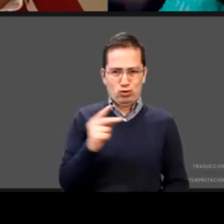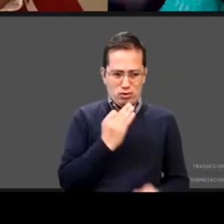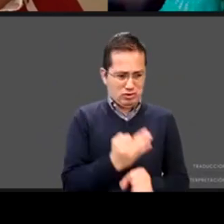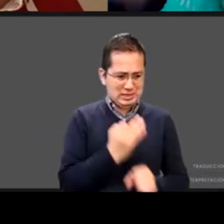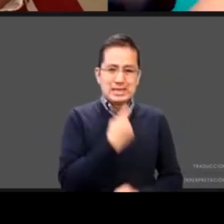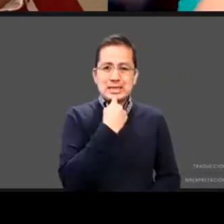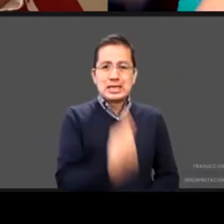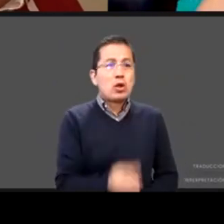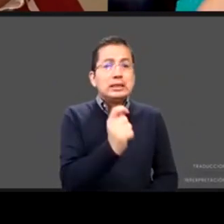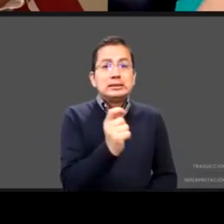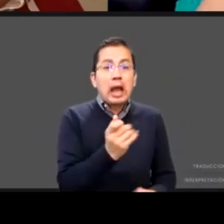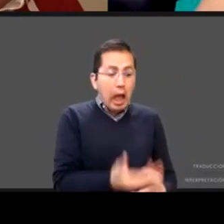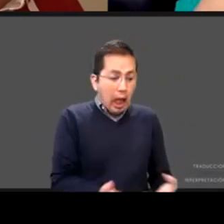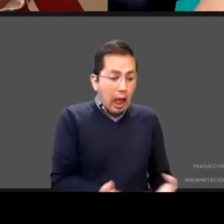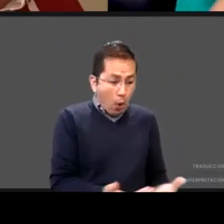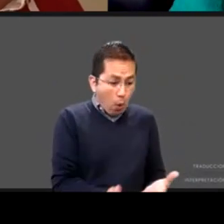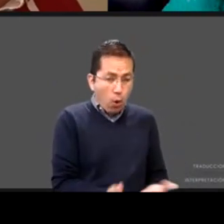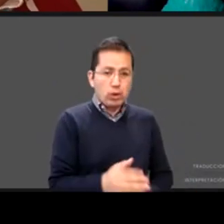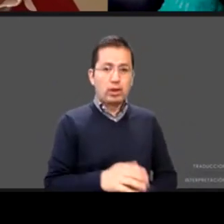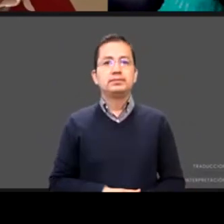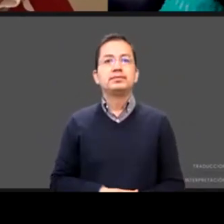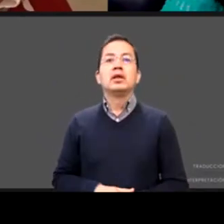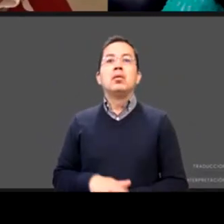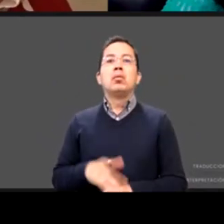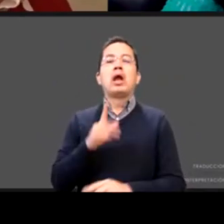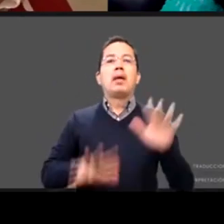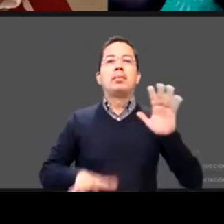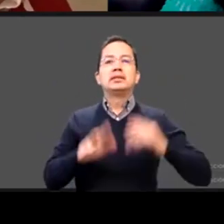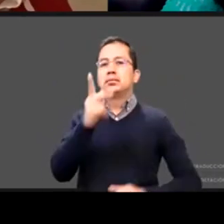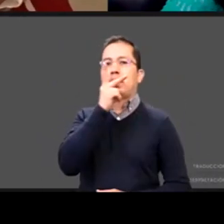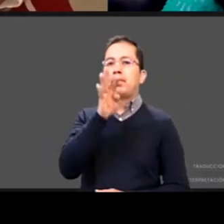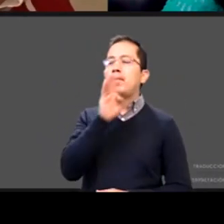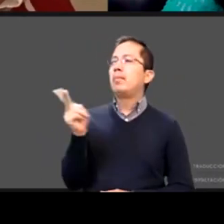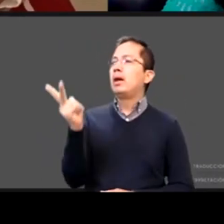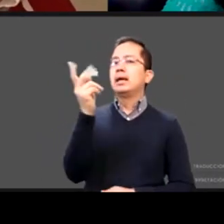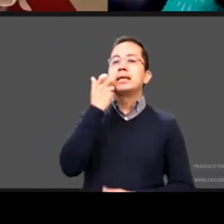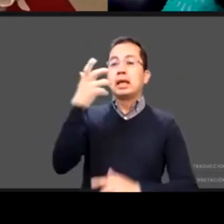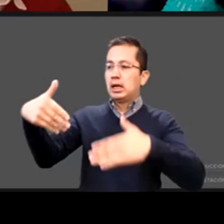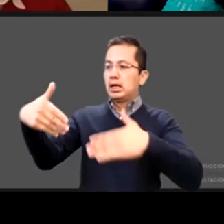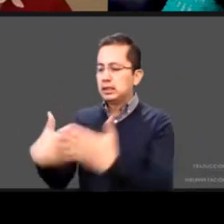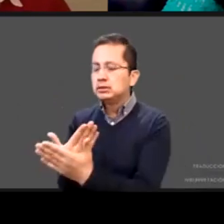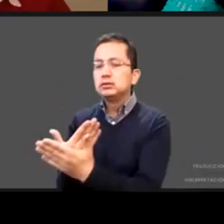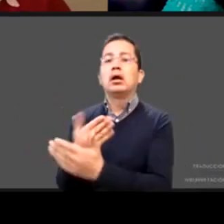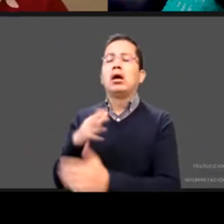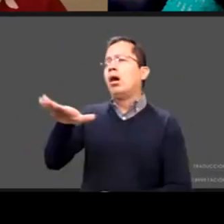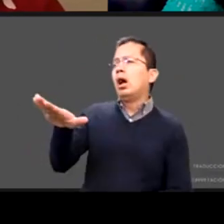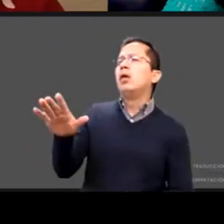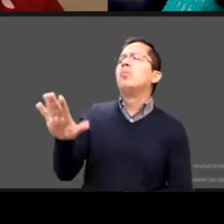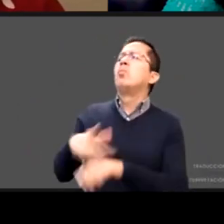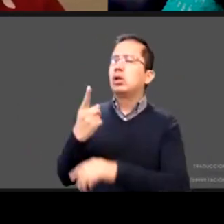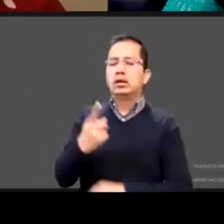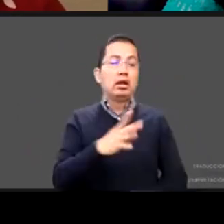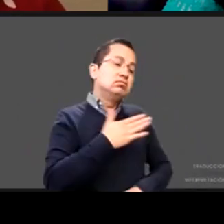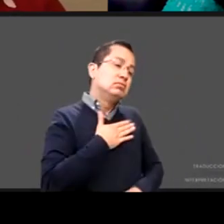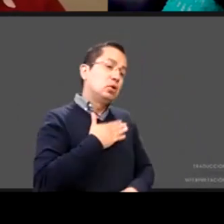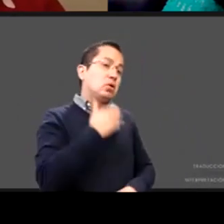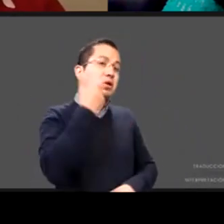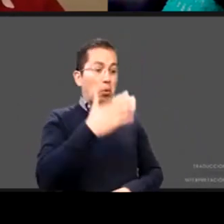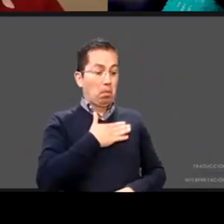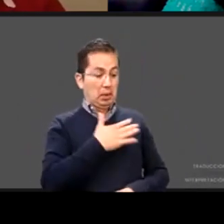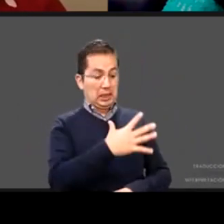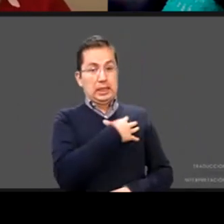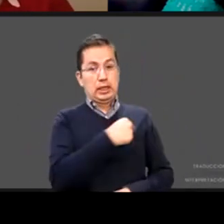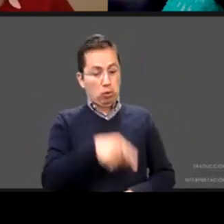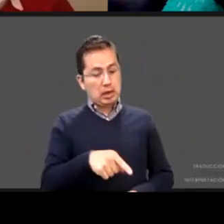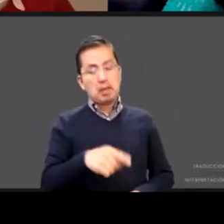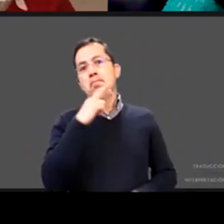cual decidieron tener un hijo es que yo quiero que mi hijo alcance lo que yo no pude yo quiero que mi hijo haga lo que yo no pude hacer yo quiero que mi hijo sea y entonces